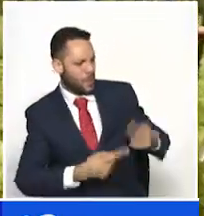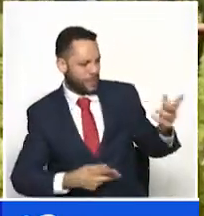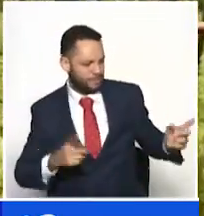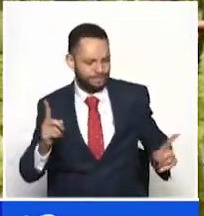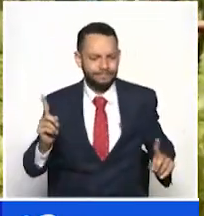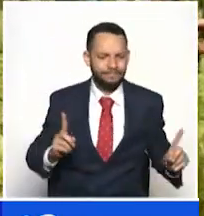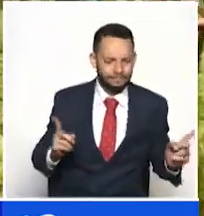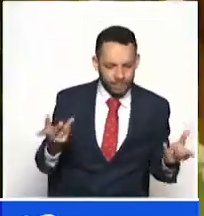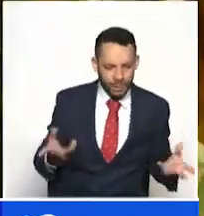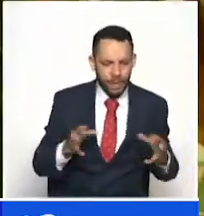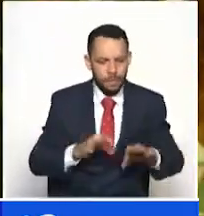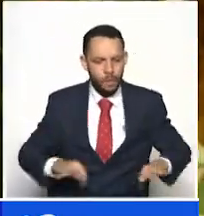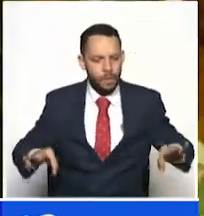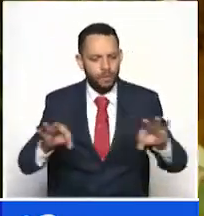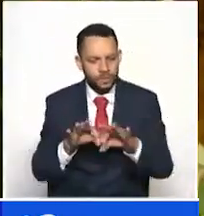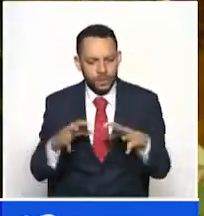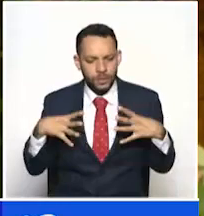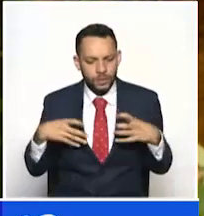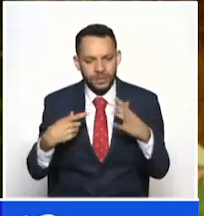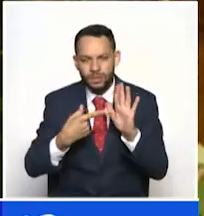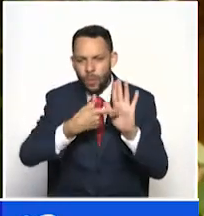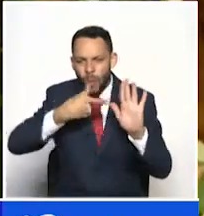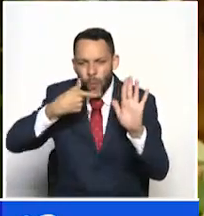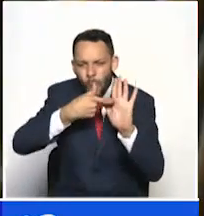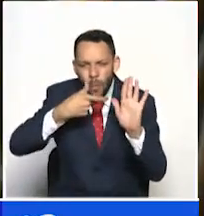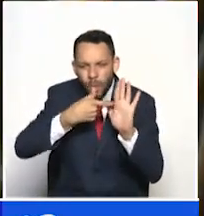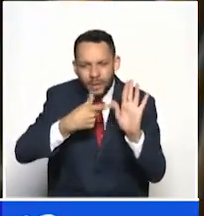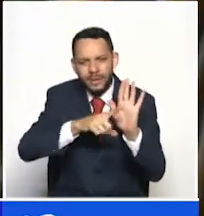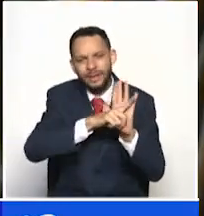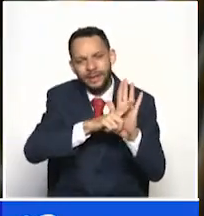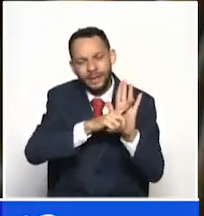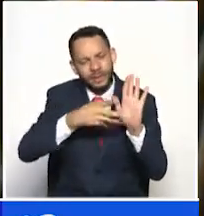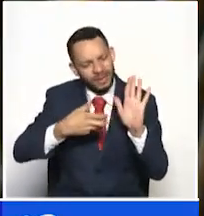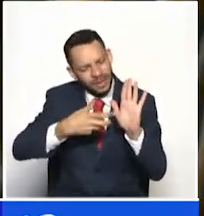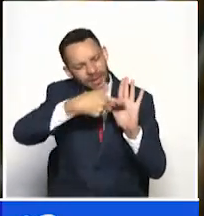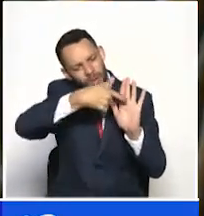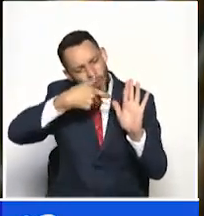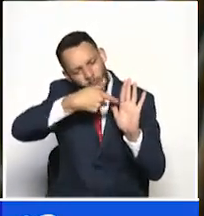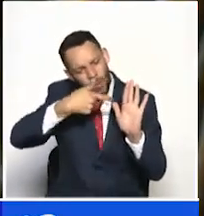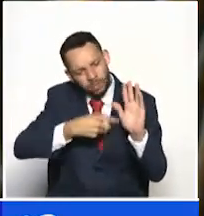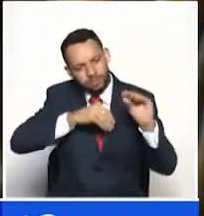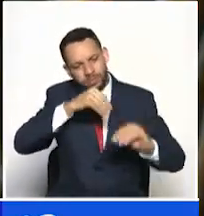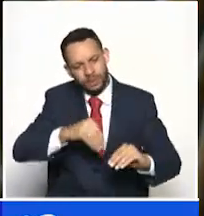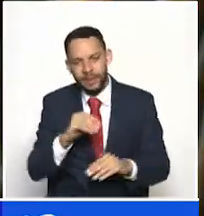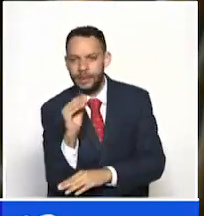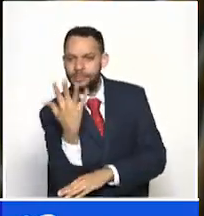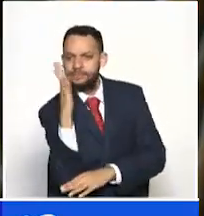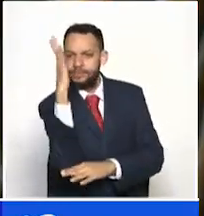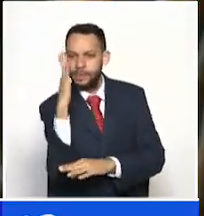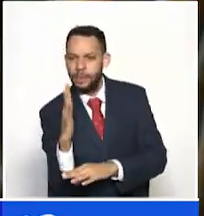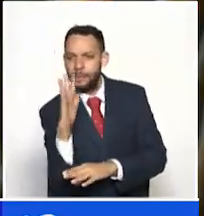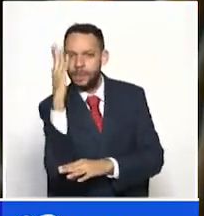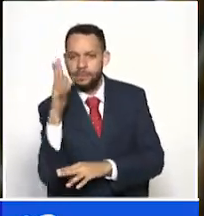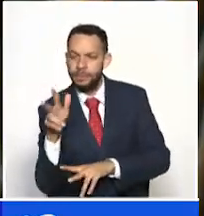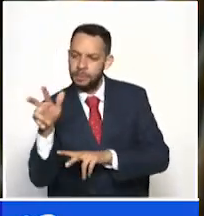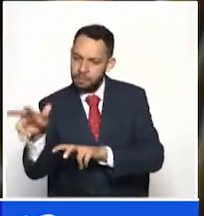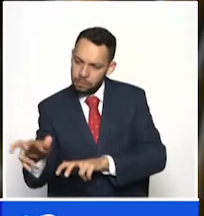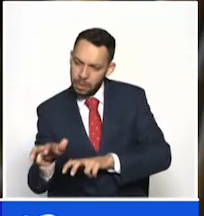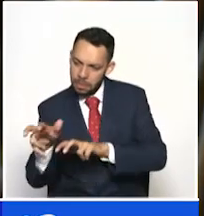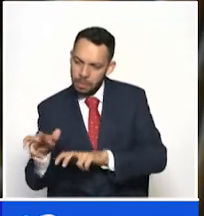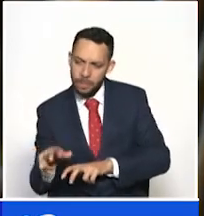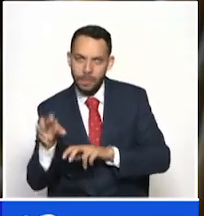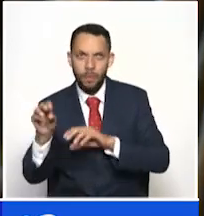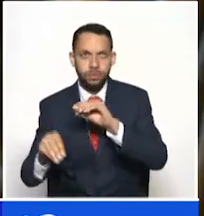Entonces eso es lo que nosotros estamos tratando de que se libere la guadua de que el campesino pueda vivir del